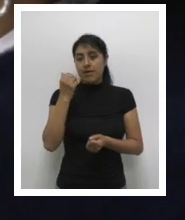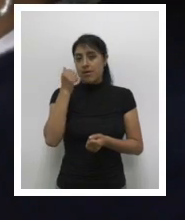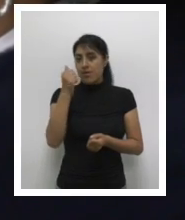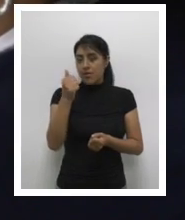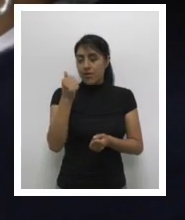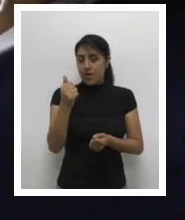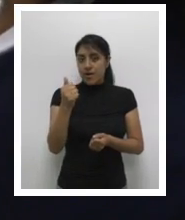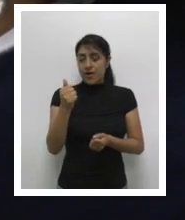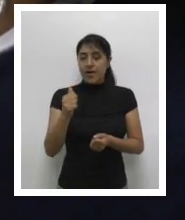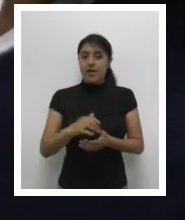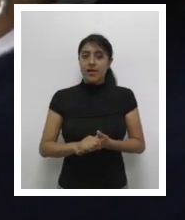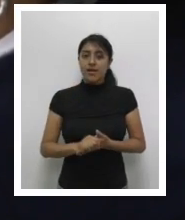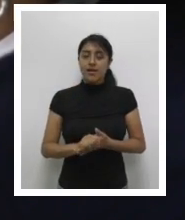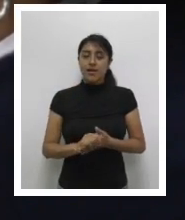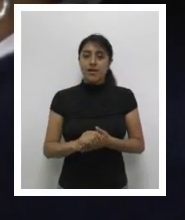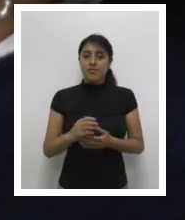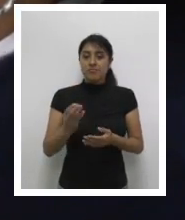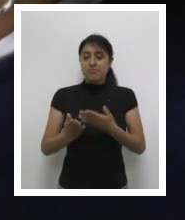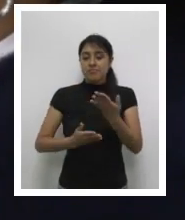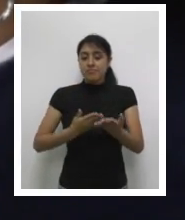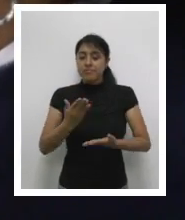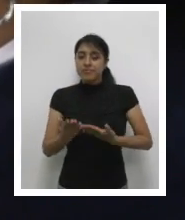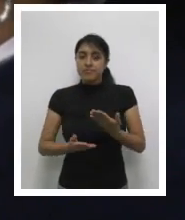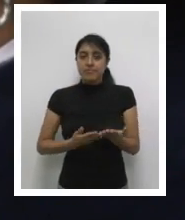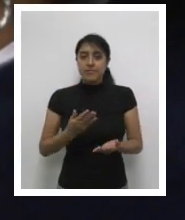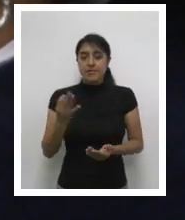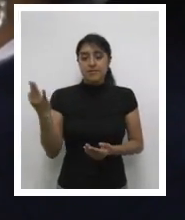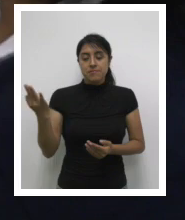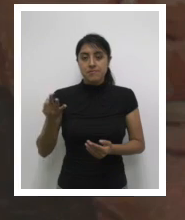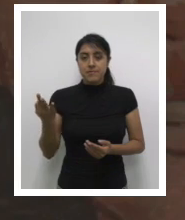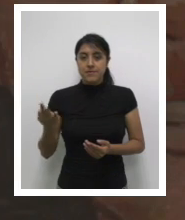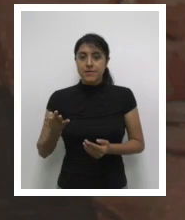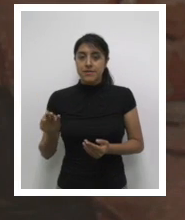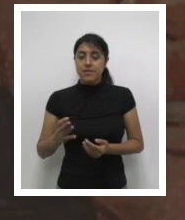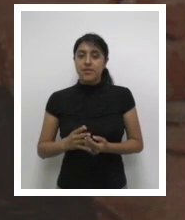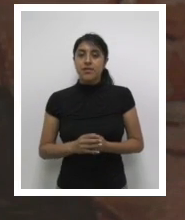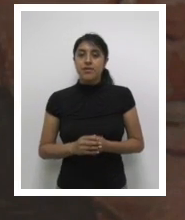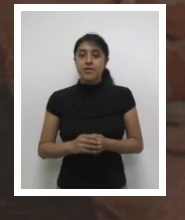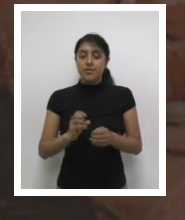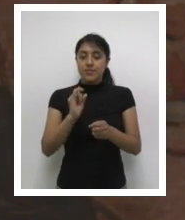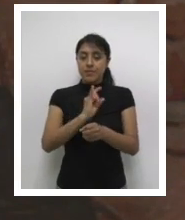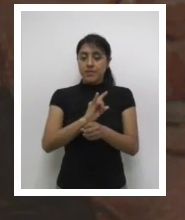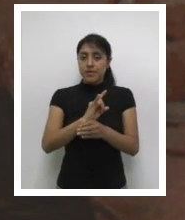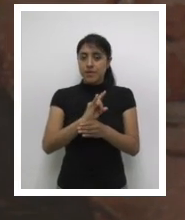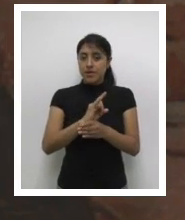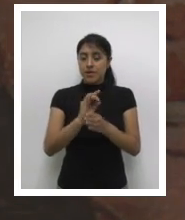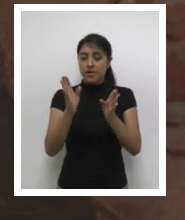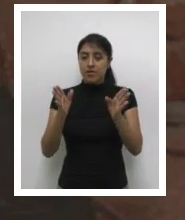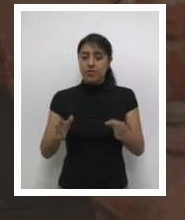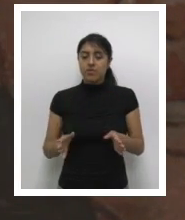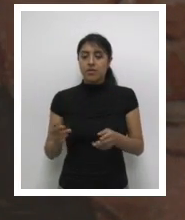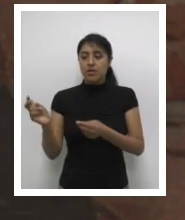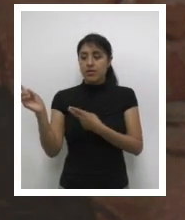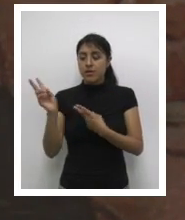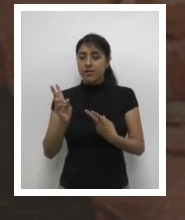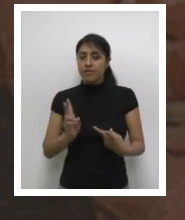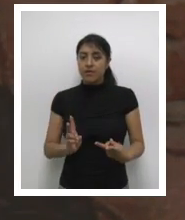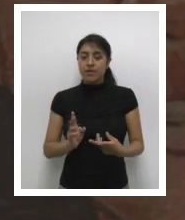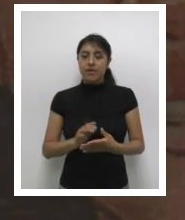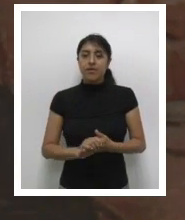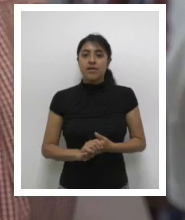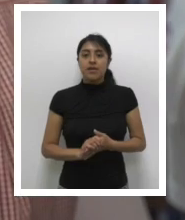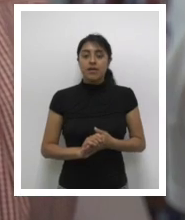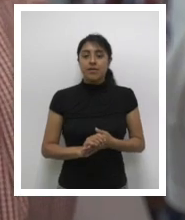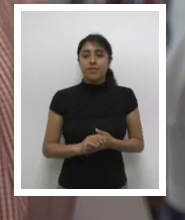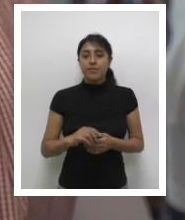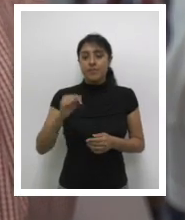servicio proporcionado a los usuarios que acuden a realizar sus distintas diligencias. Una manera de fortalecer la modernización que vive actualmente el